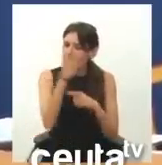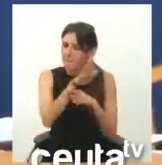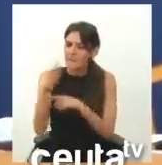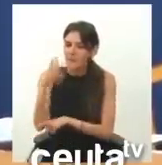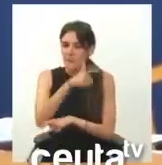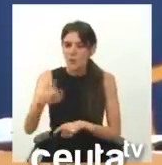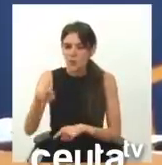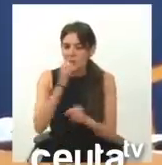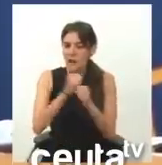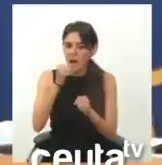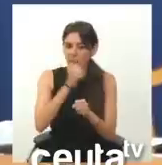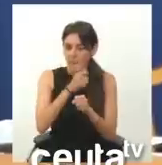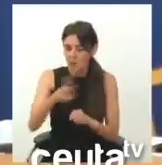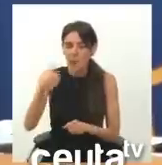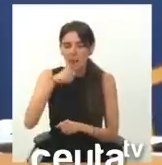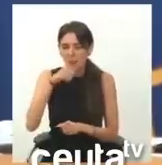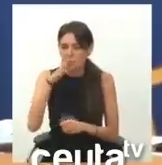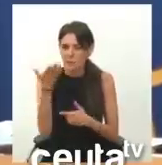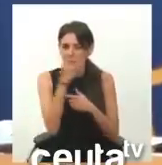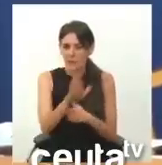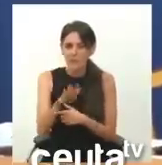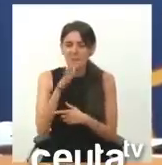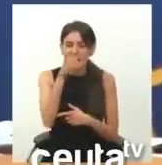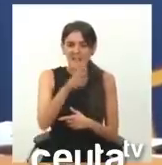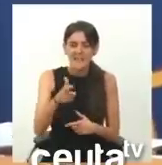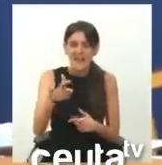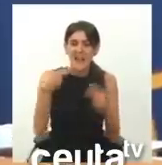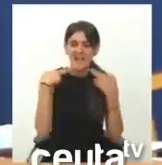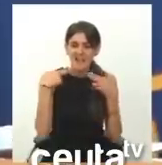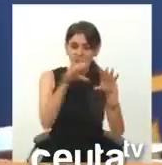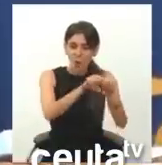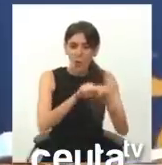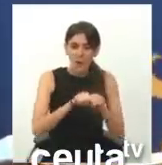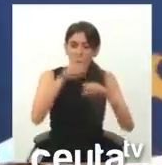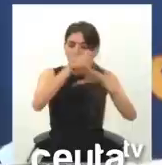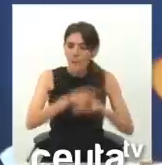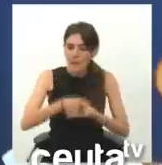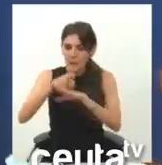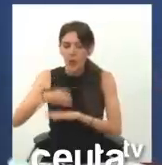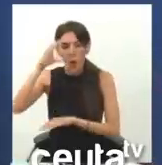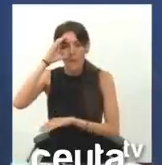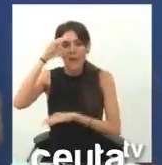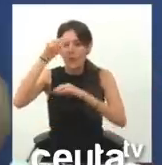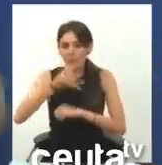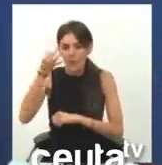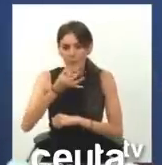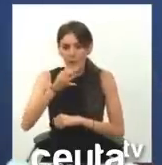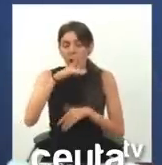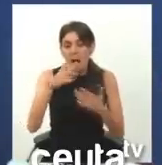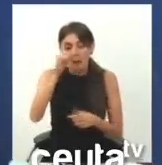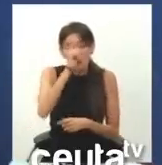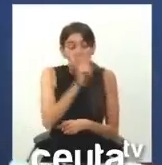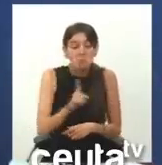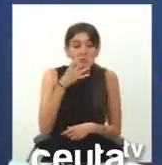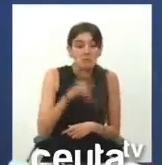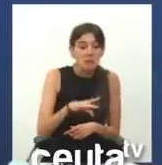a los ceutíes, a los que… Él está ocupando ese escaño, creo que tenía la obligación de oírme. Por tanto, no sé yo quién